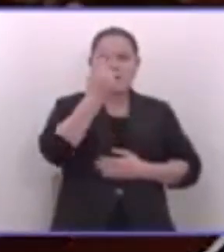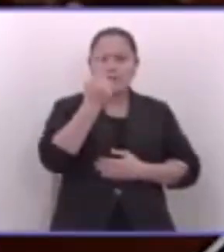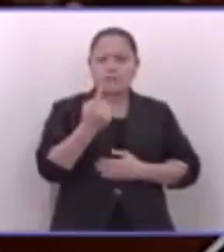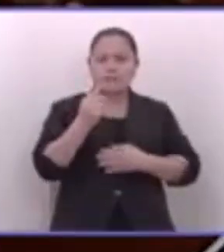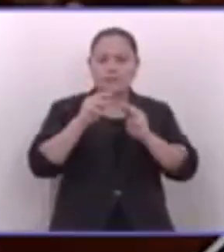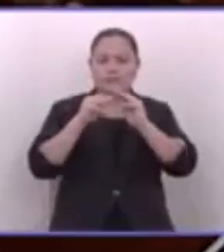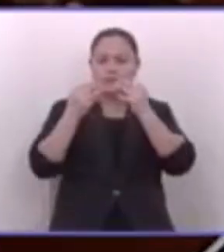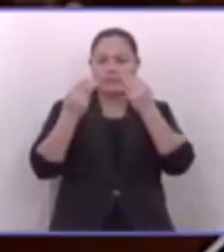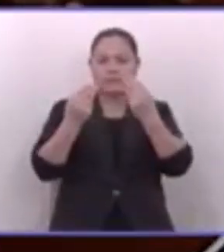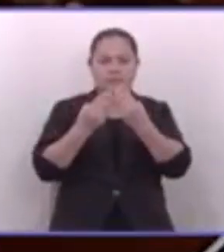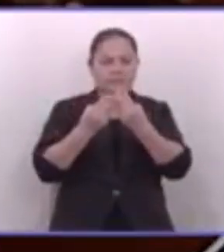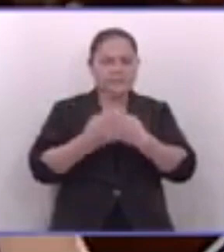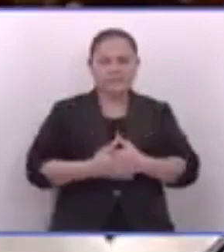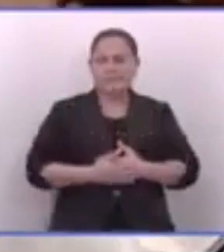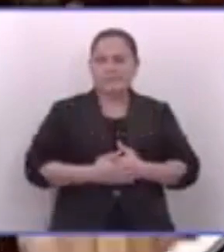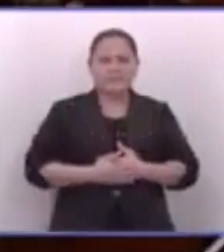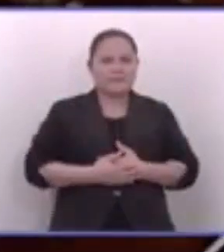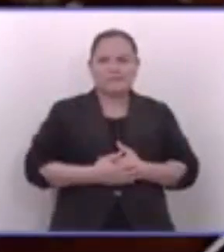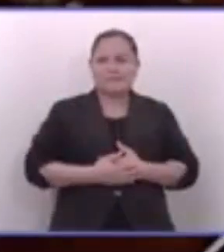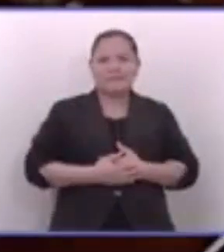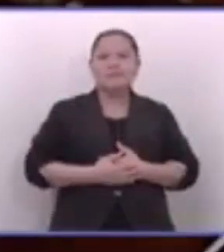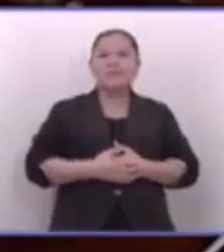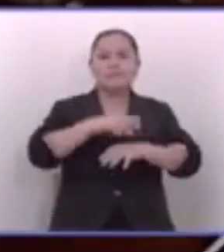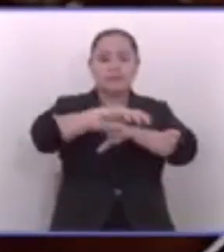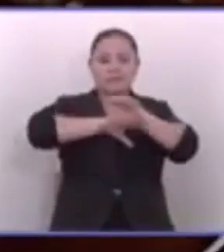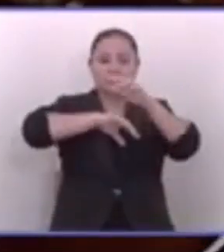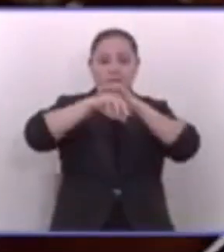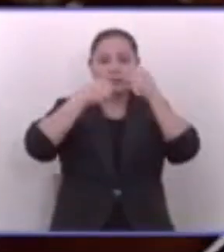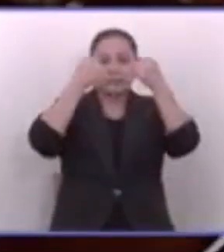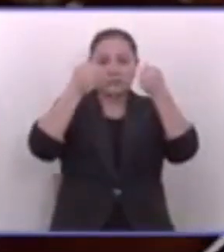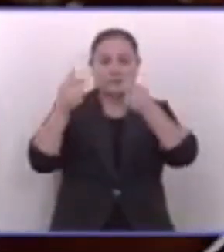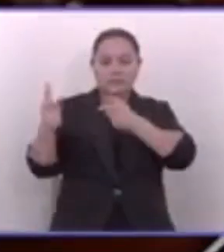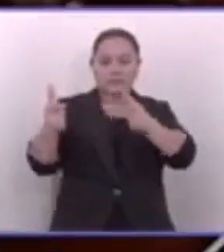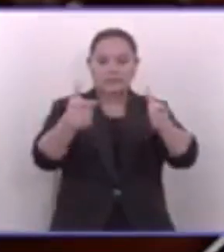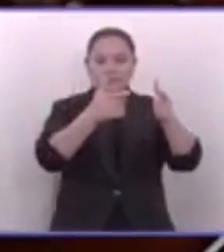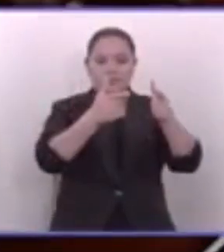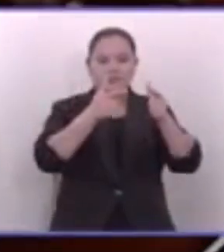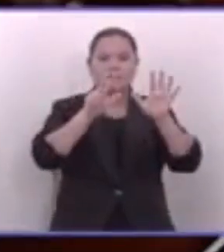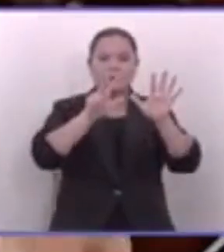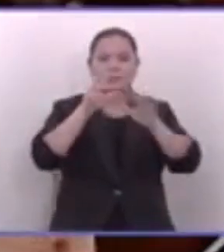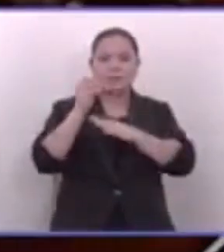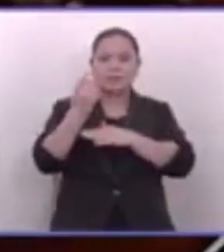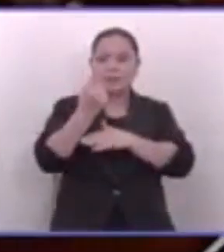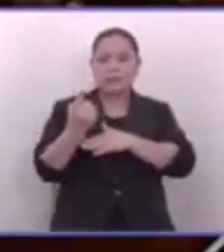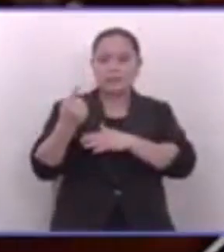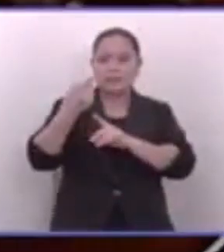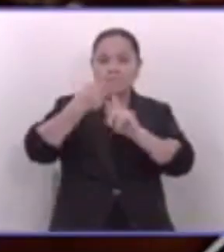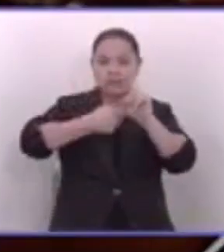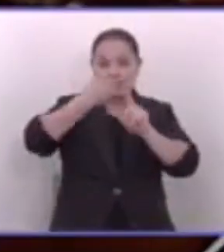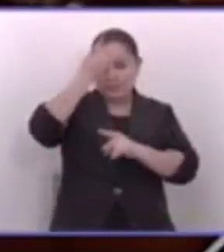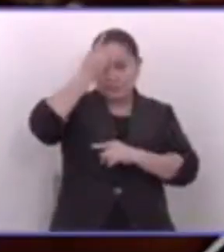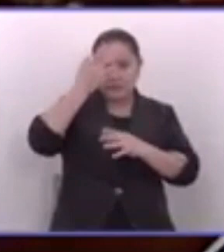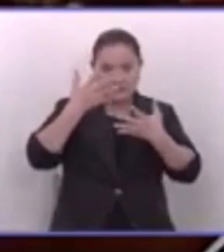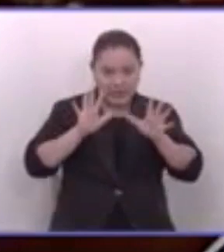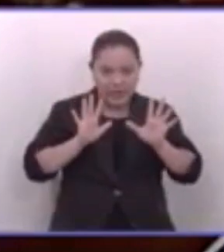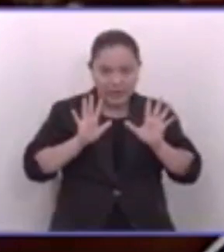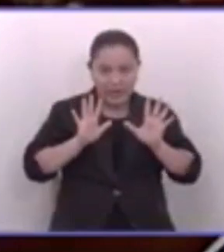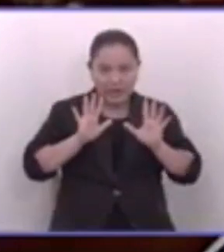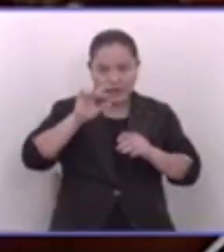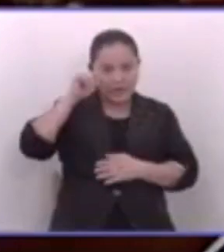los terroristas? ¿Ya están tras la reja aquellos que asesinaron a las más de 80 personas que murieron en ese fin de semana negro?